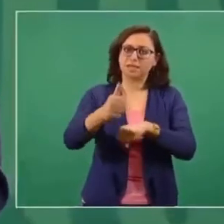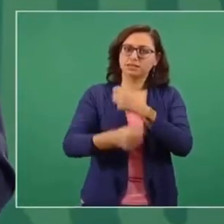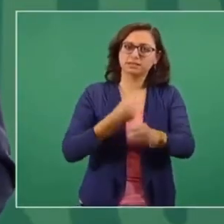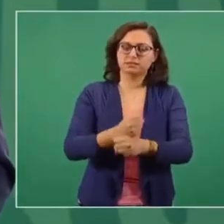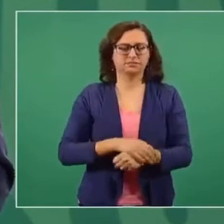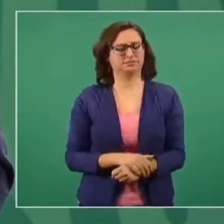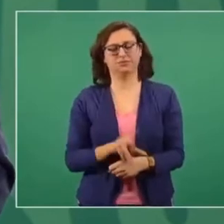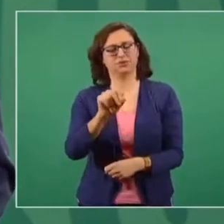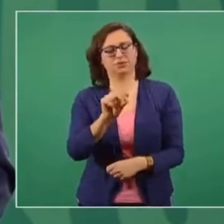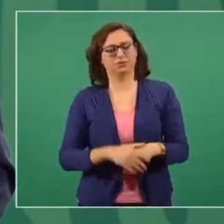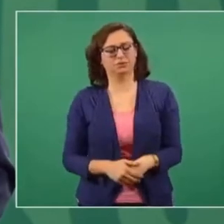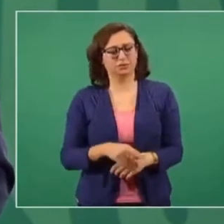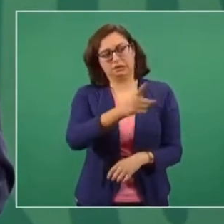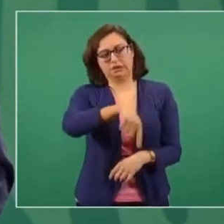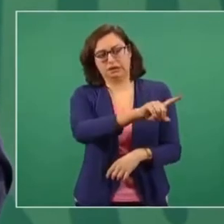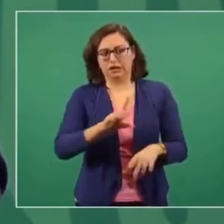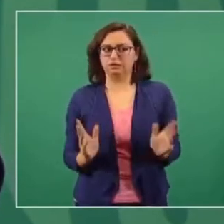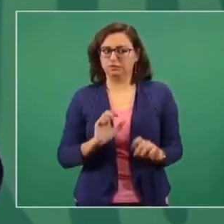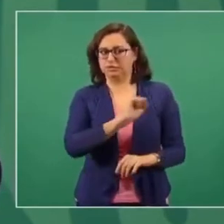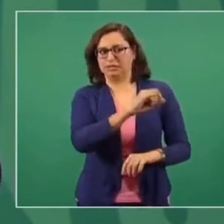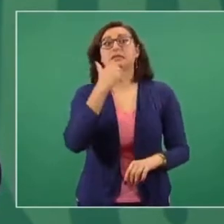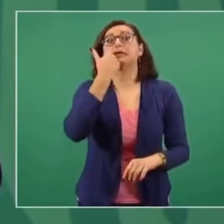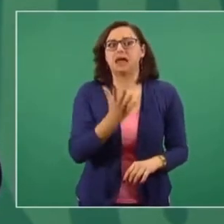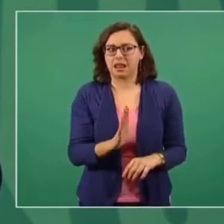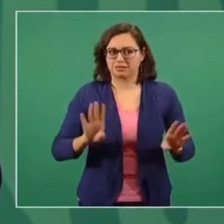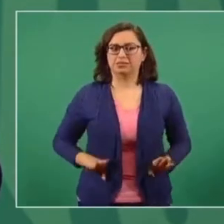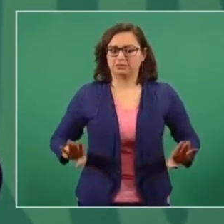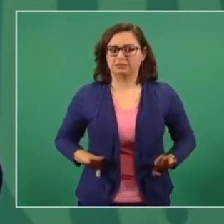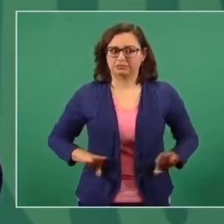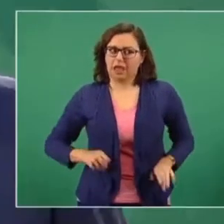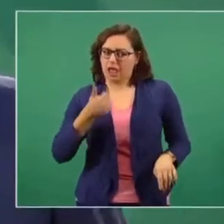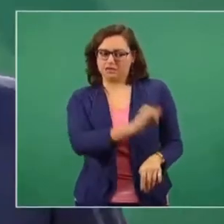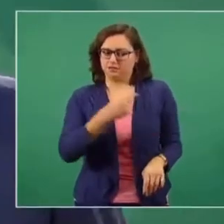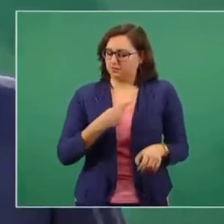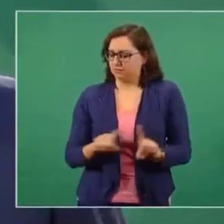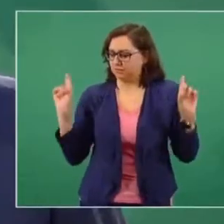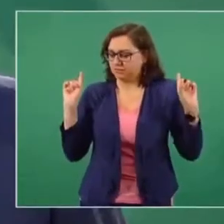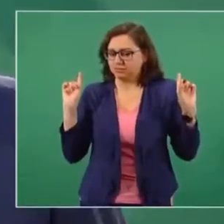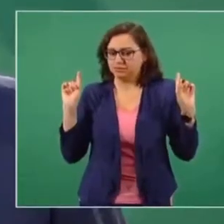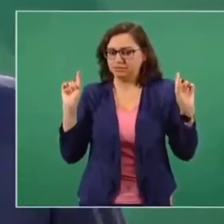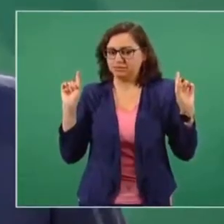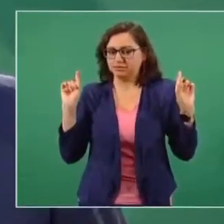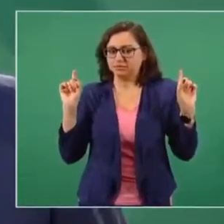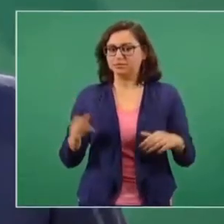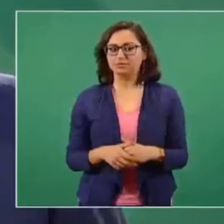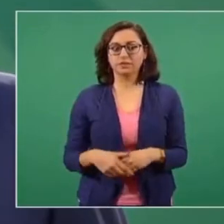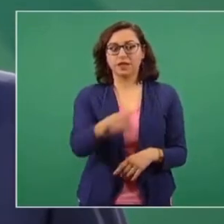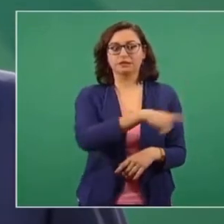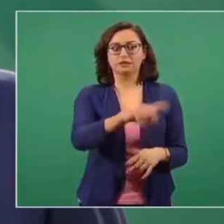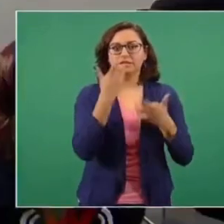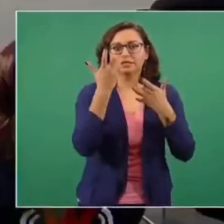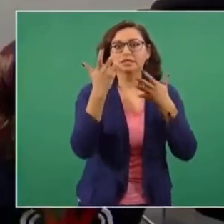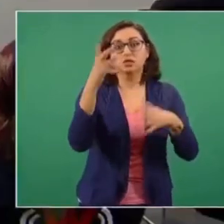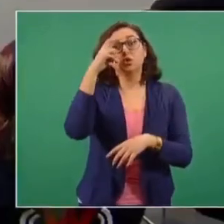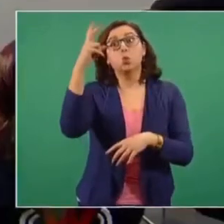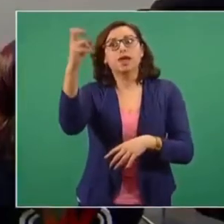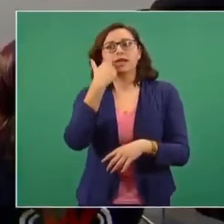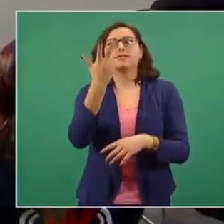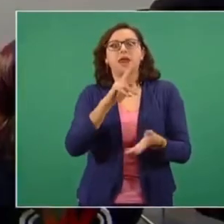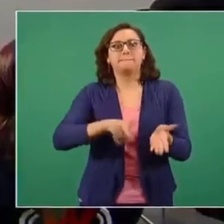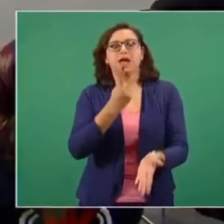los que se han acariciado siempre ese propósito de reelegirse.